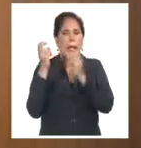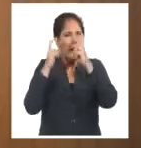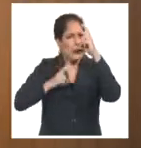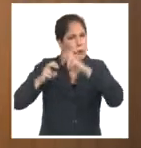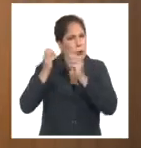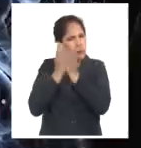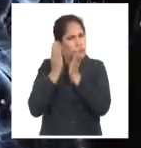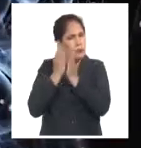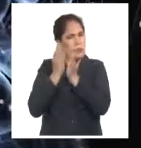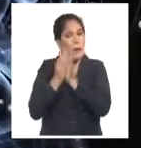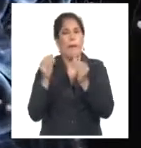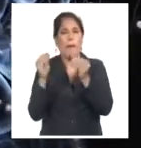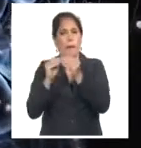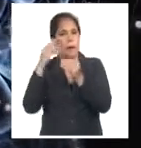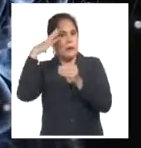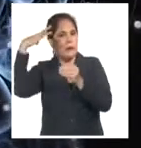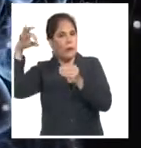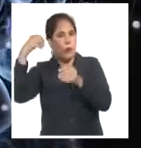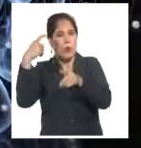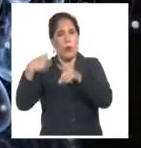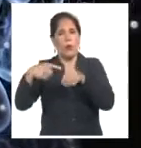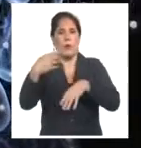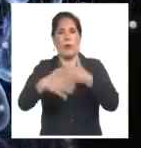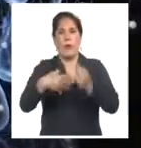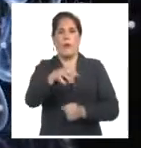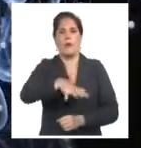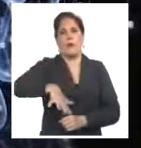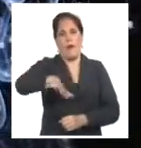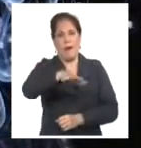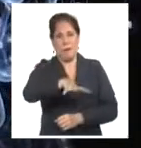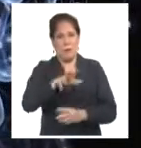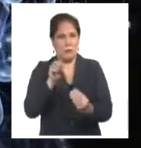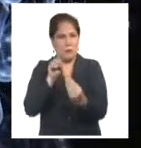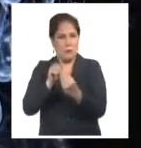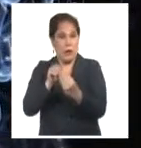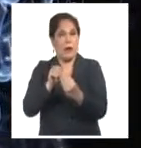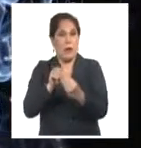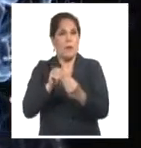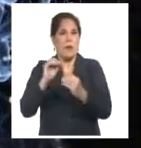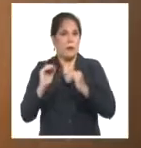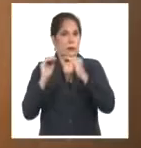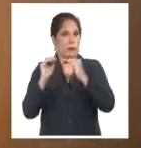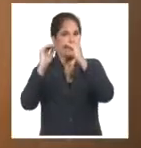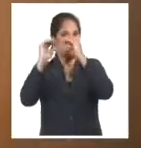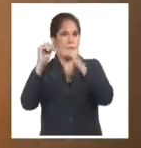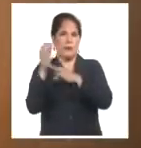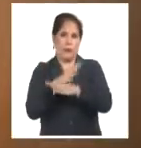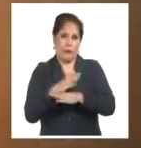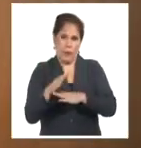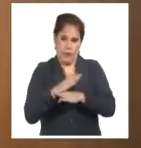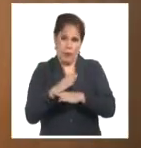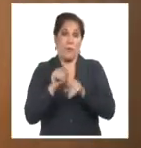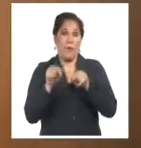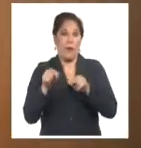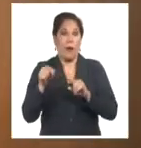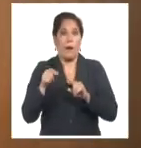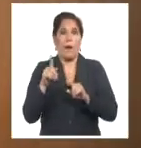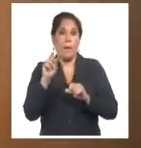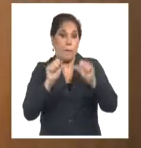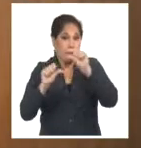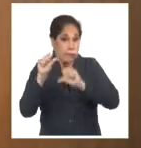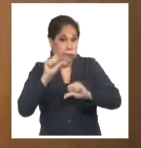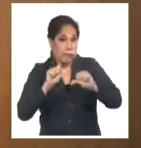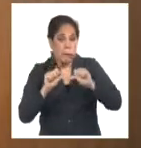relación con la psicología y con los fenómenos sociales. O recorre todos los niveles de organización de la materia. Entre las neurotecnologías está